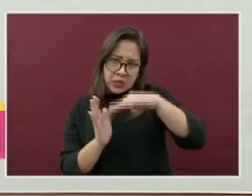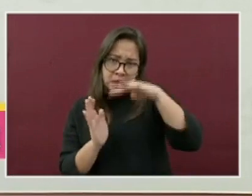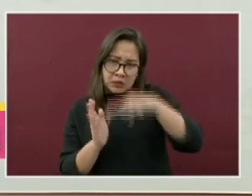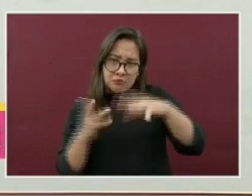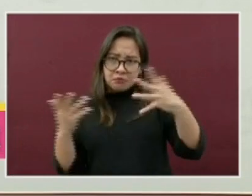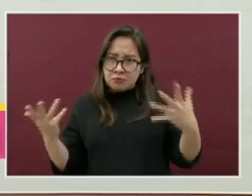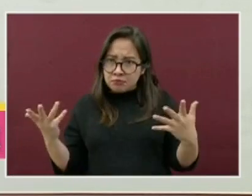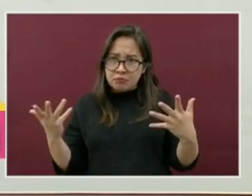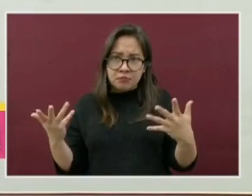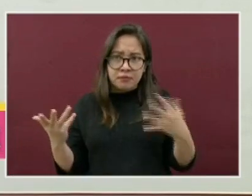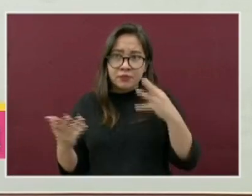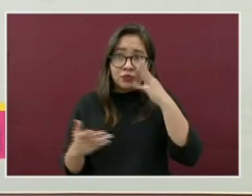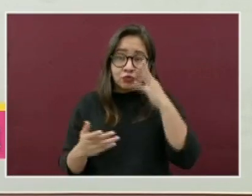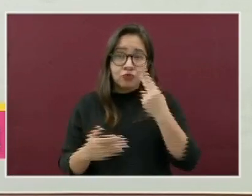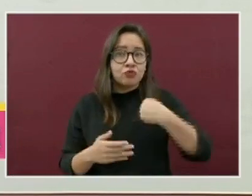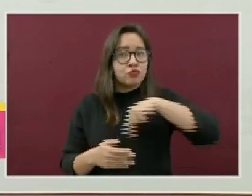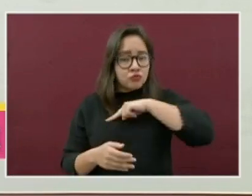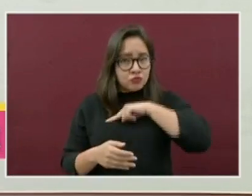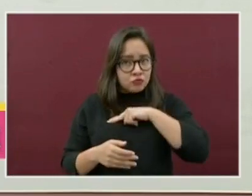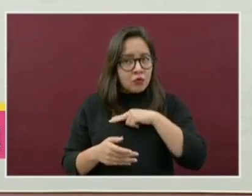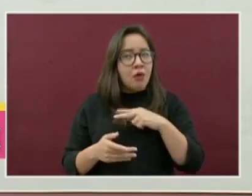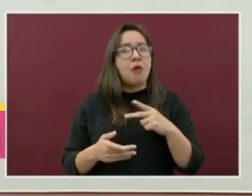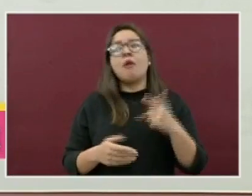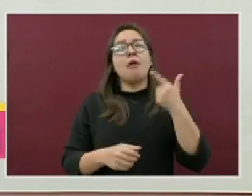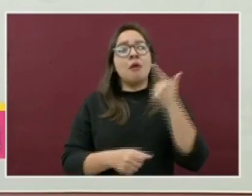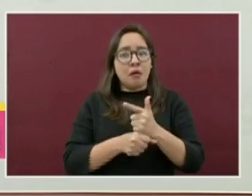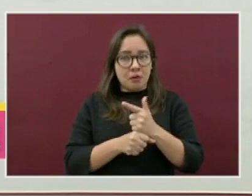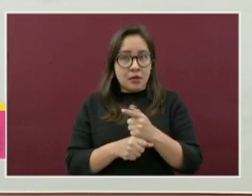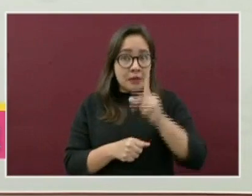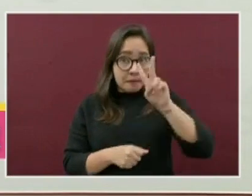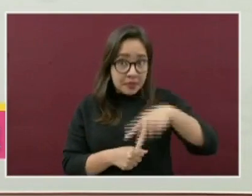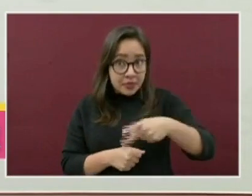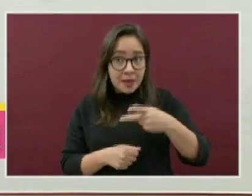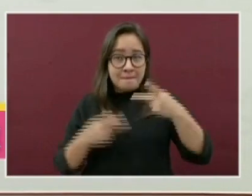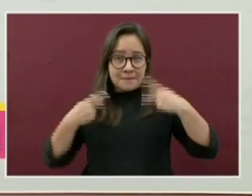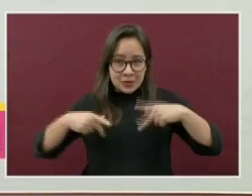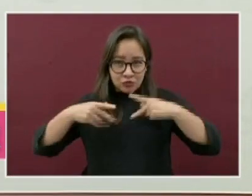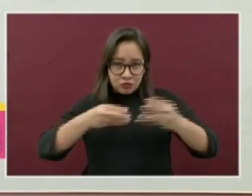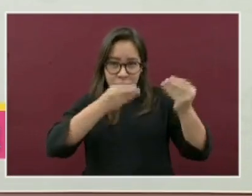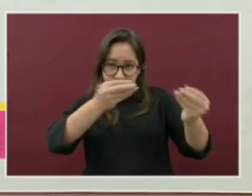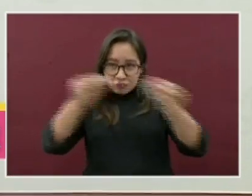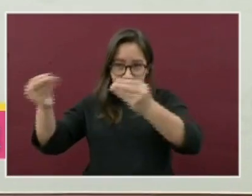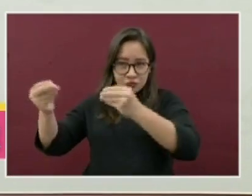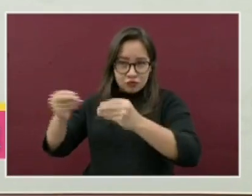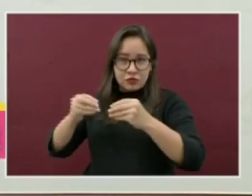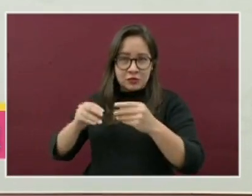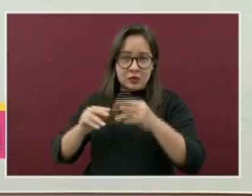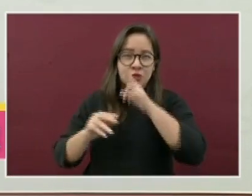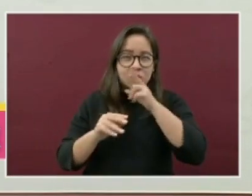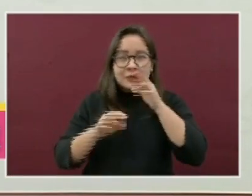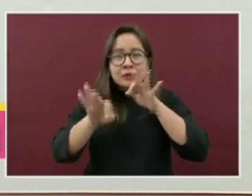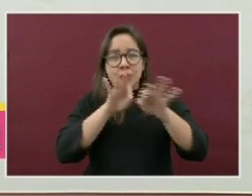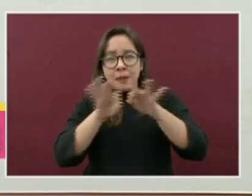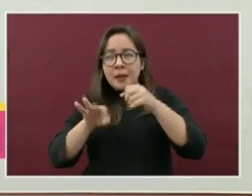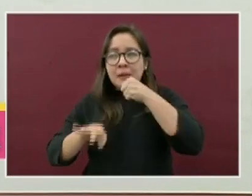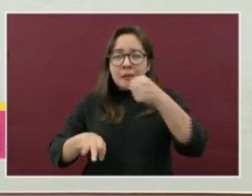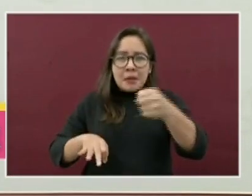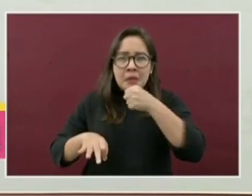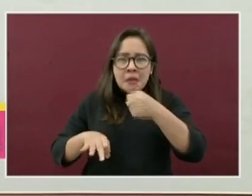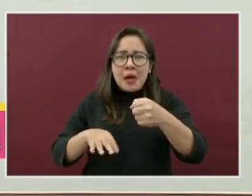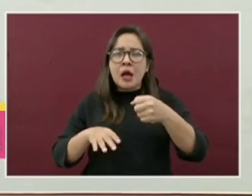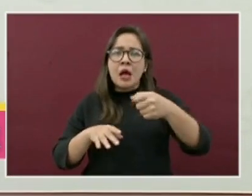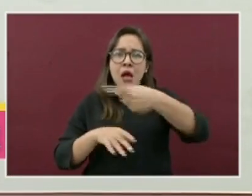puedo asegurar que en muchos integrantes del medio periodístico se ha logrado hacer detecciones